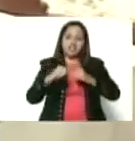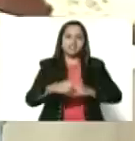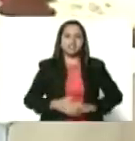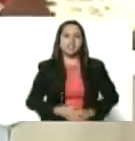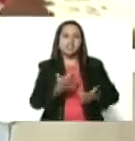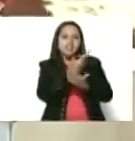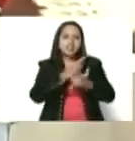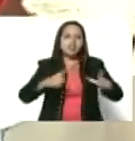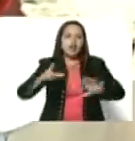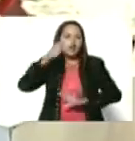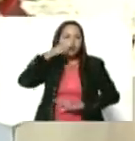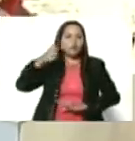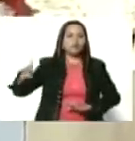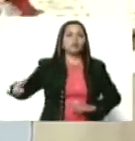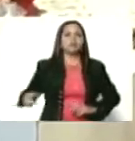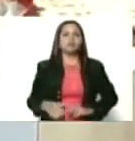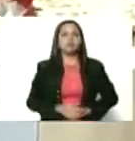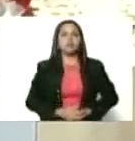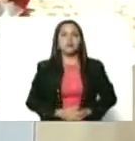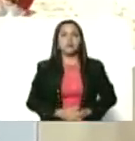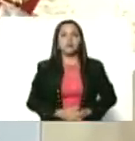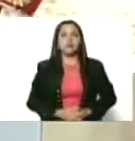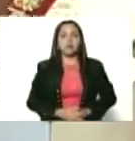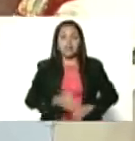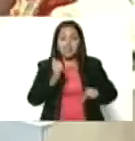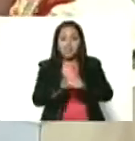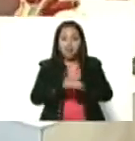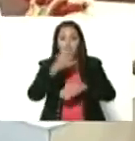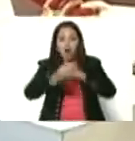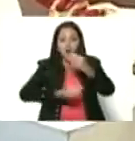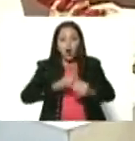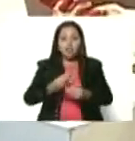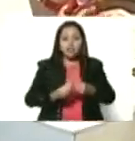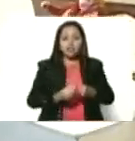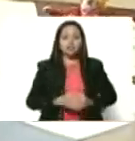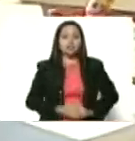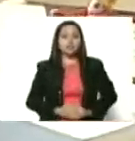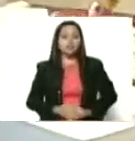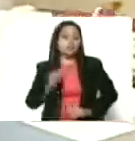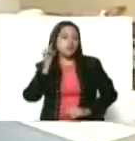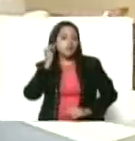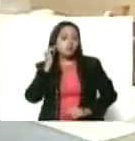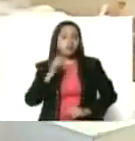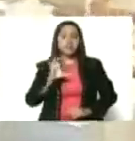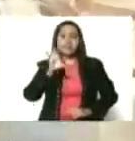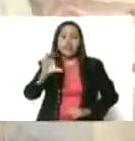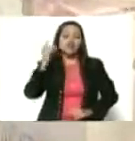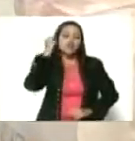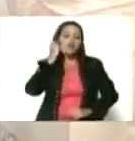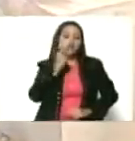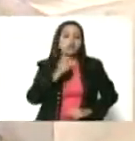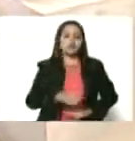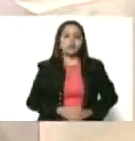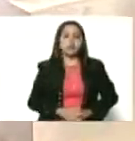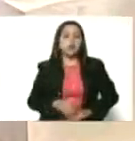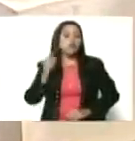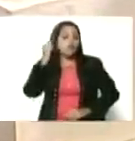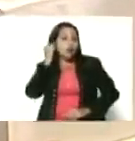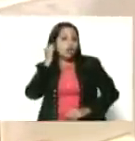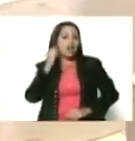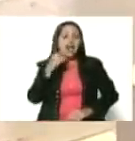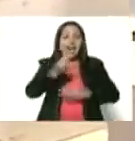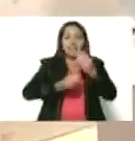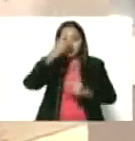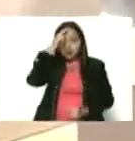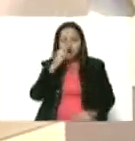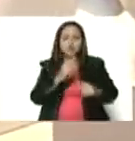libertadora del pueblo. Artesanía hecha por Milena Enrique Cersal, Estado Sucre. Mujeres enalteciendo mujeres. Mira